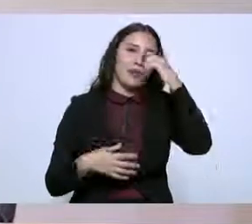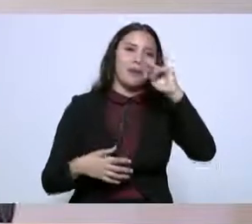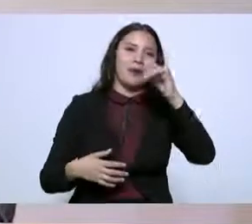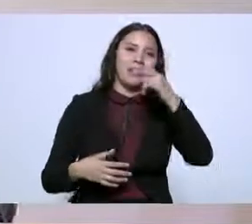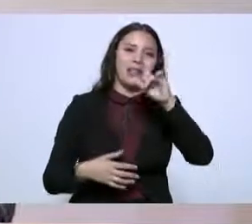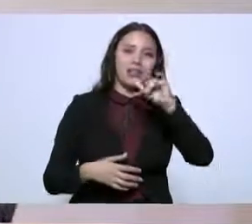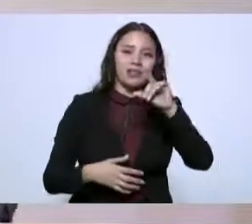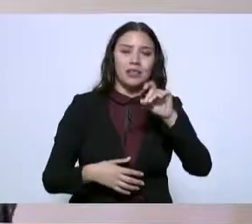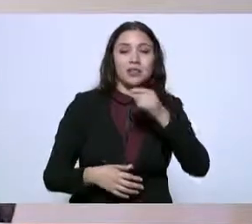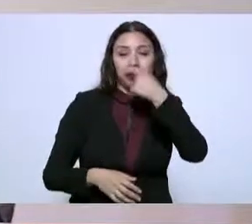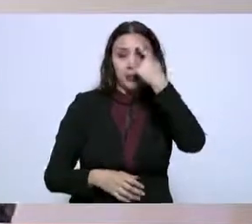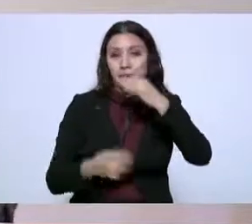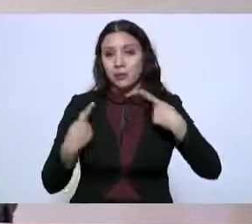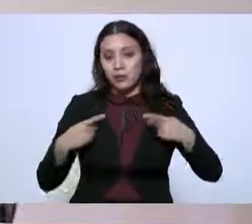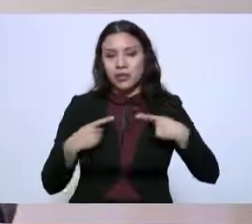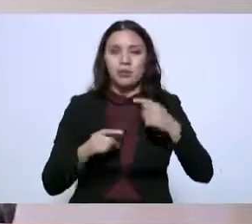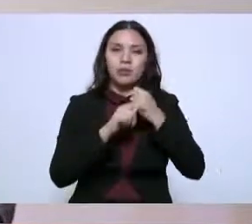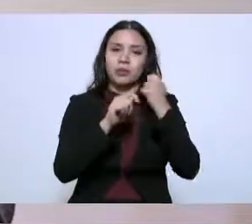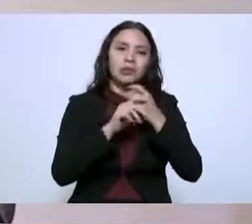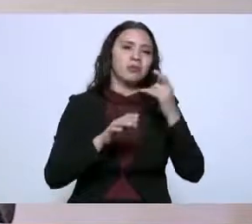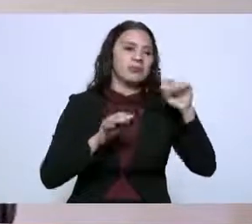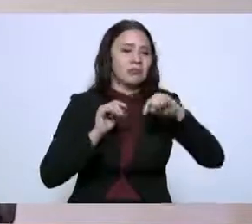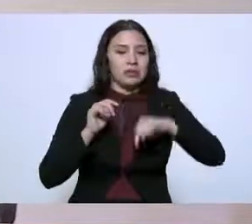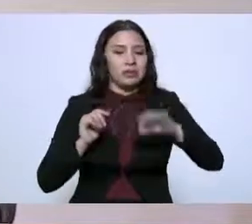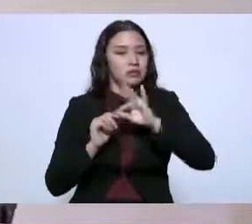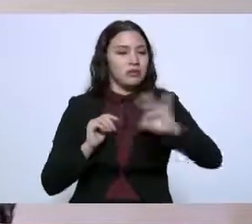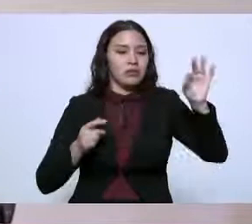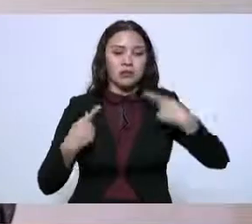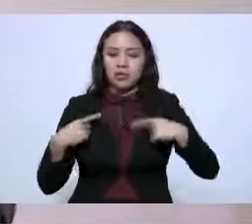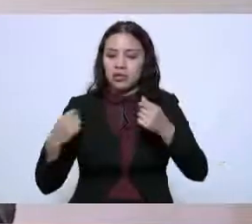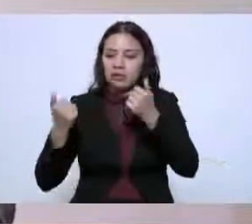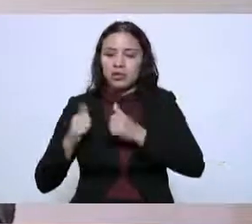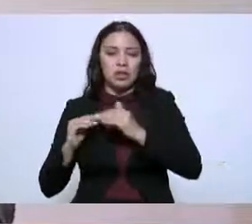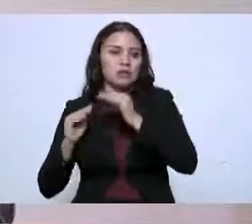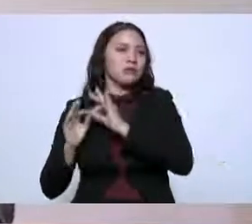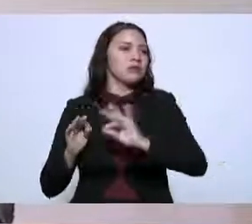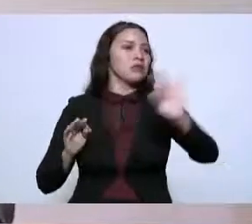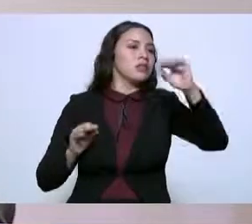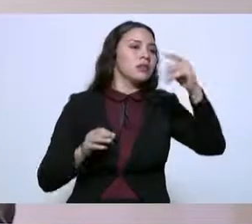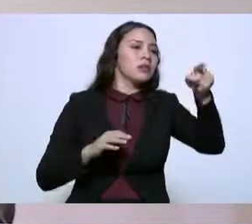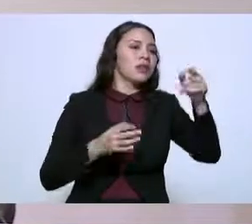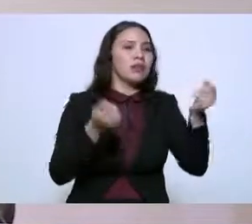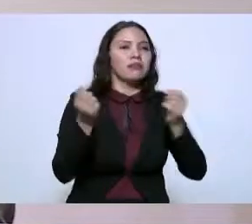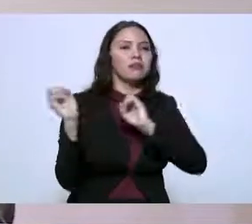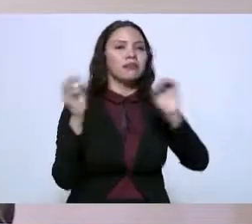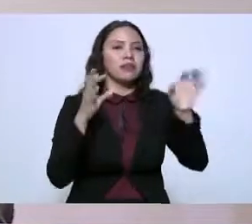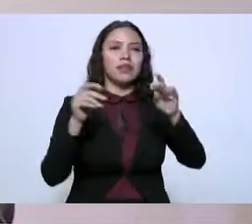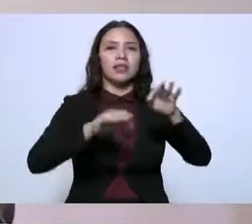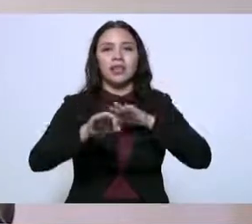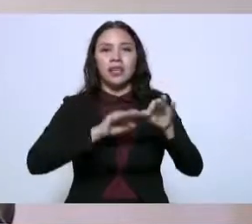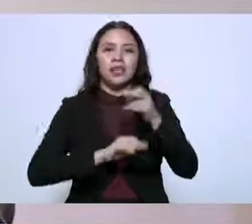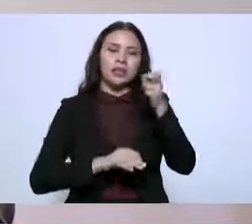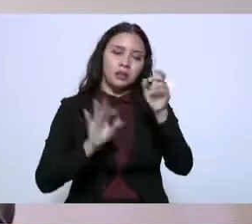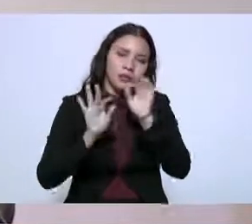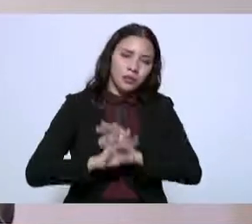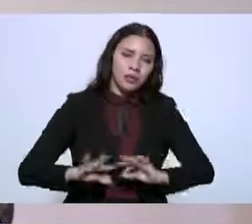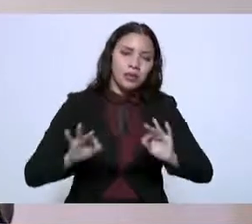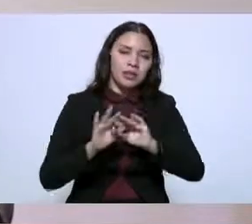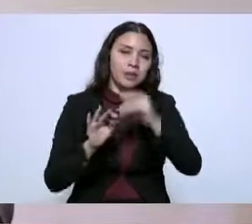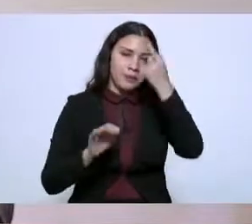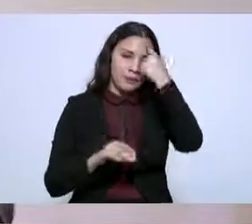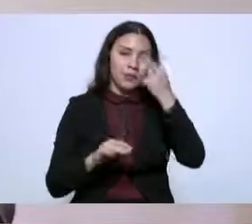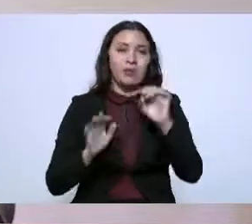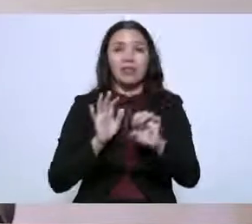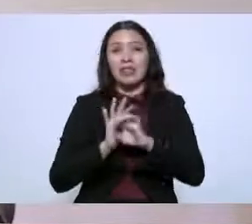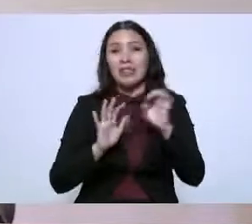movilidad de la población a sus centros de trabajo y descongestionar estas áreas prioritarias que en las